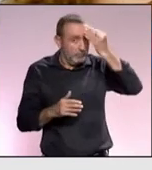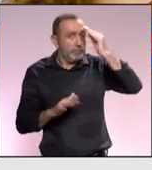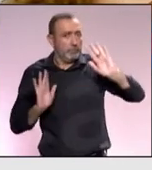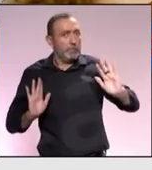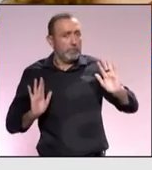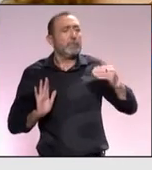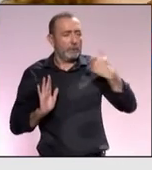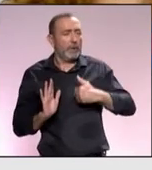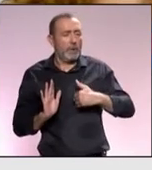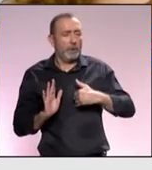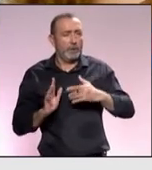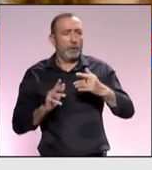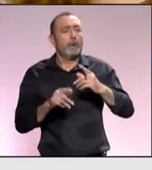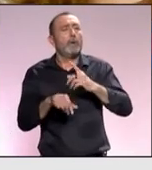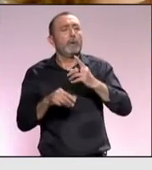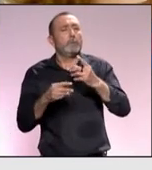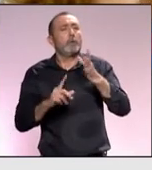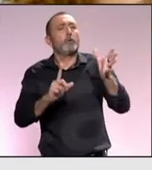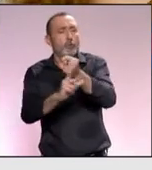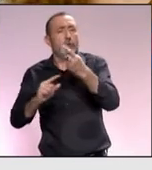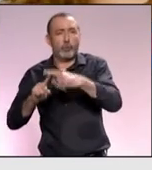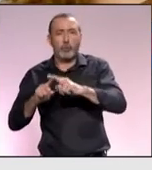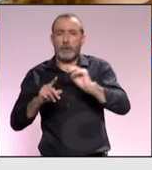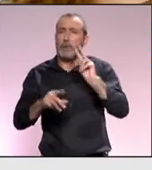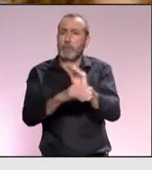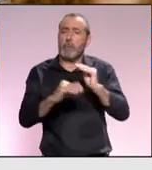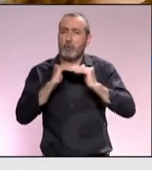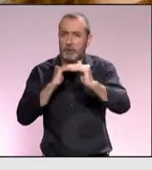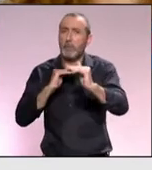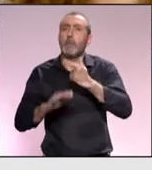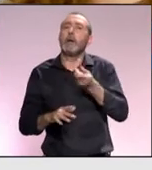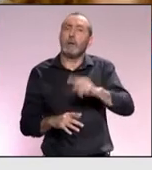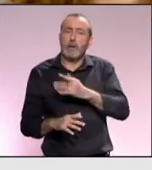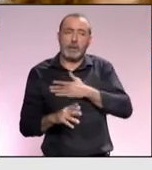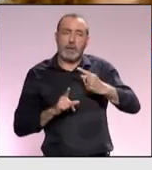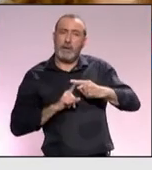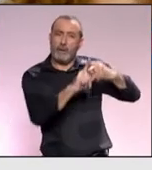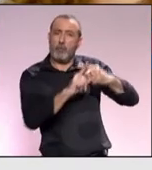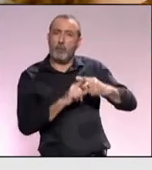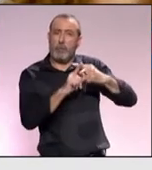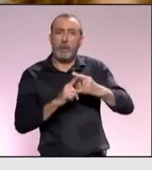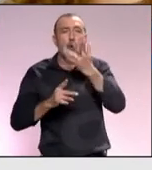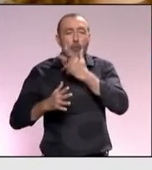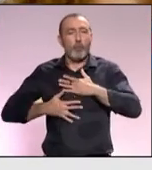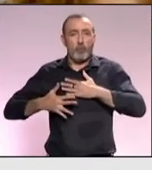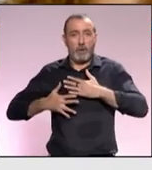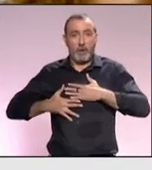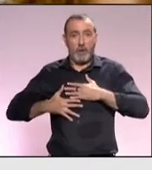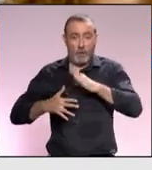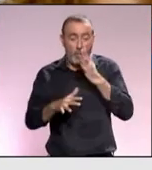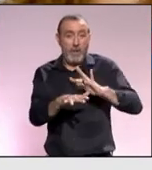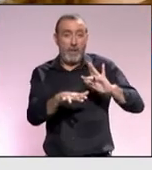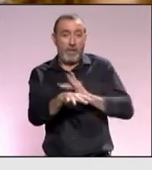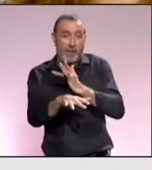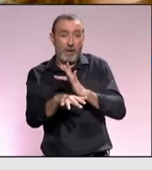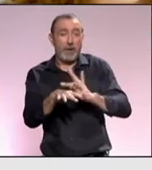pienso que hemos llegado lejos en materia de sostenibilidad pero también nos gustaría compartir nuestros conocimientos porque